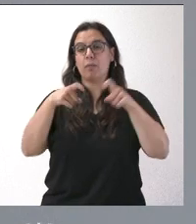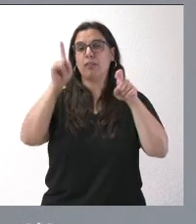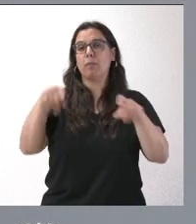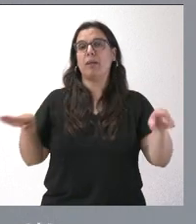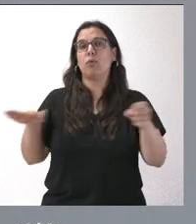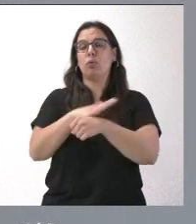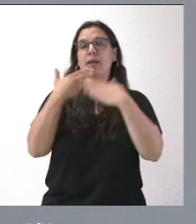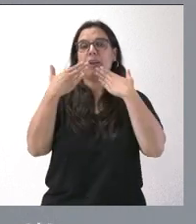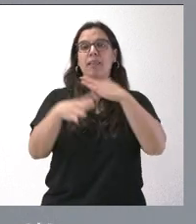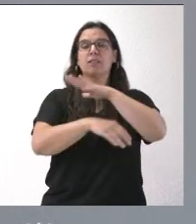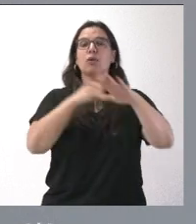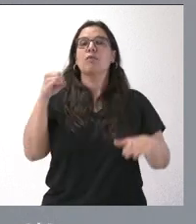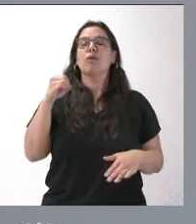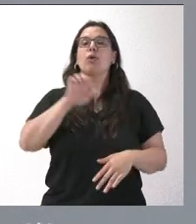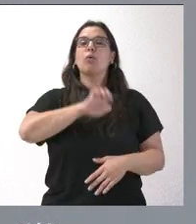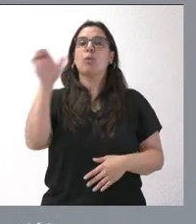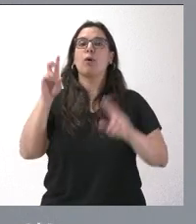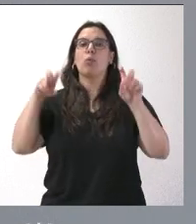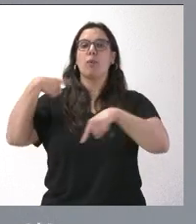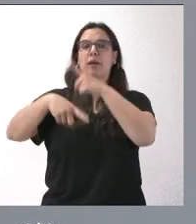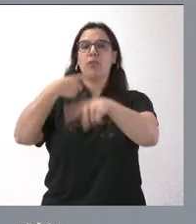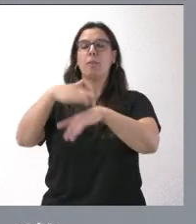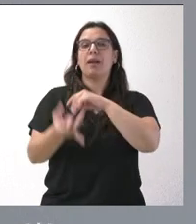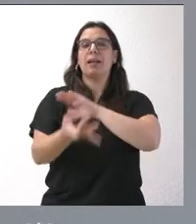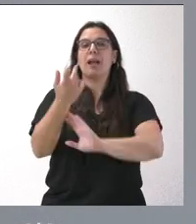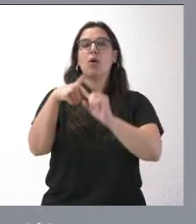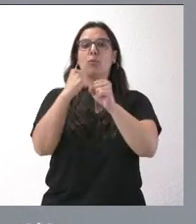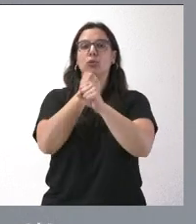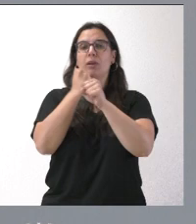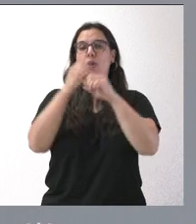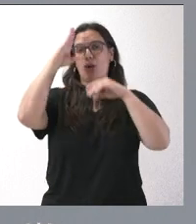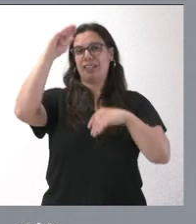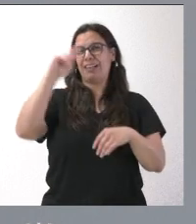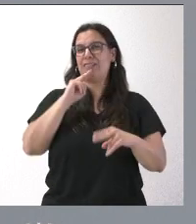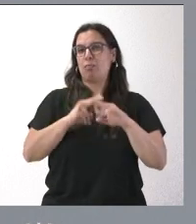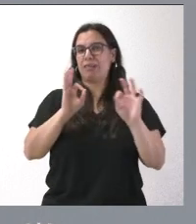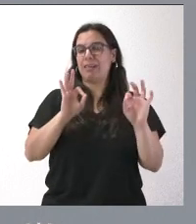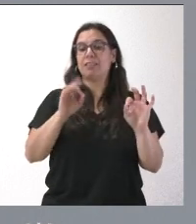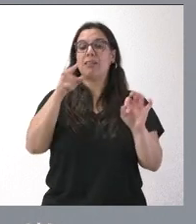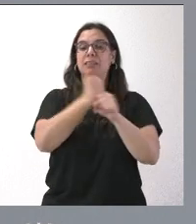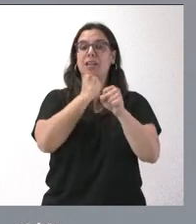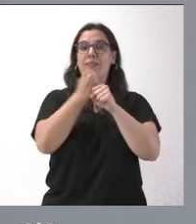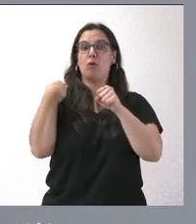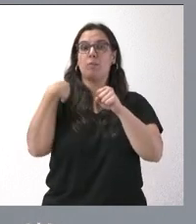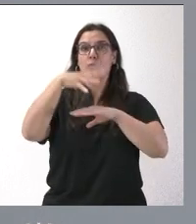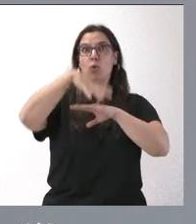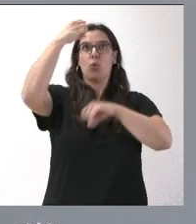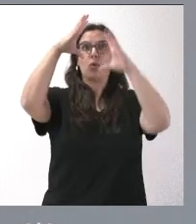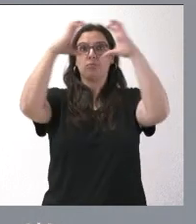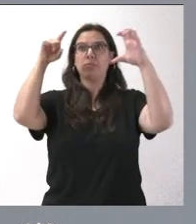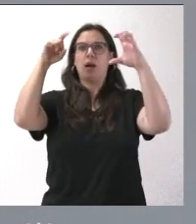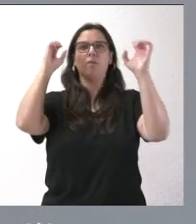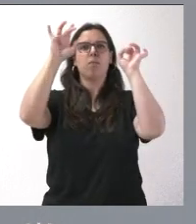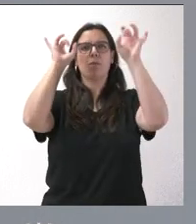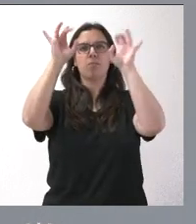Next Generation para implantar el denominado puesto de trabajo inteligente, donde el trabajo en la nube adquiere cada día un mayor peso.